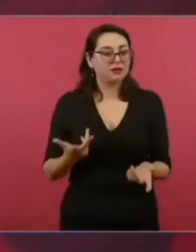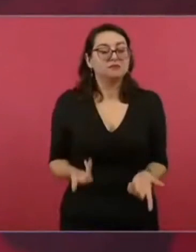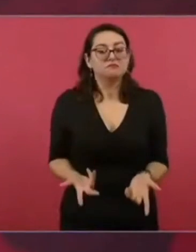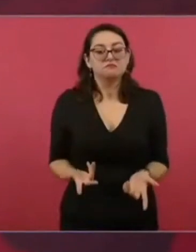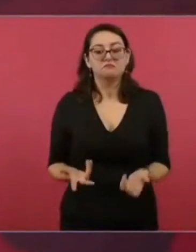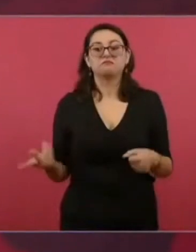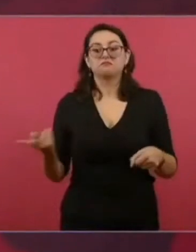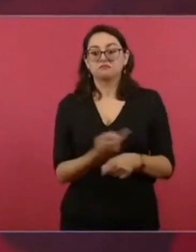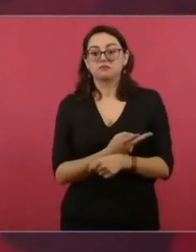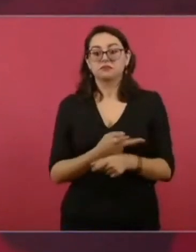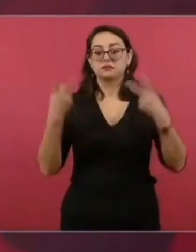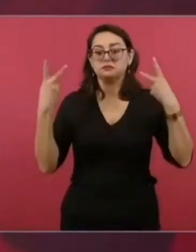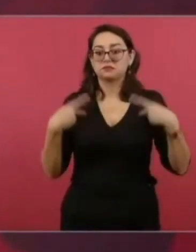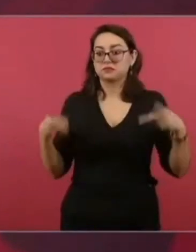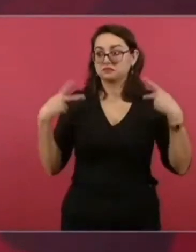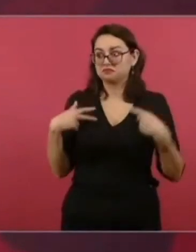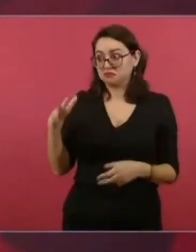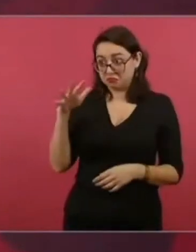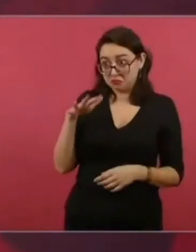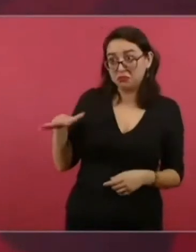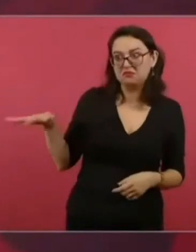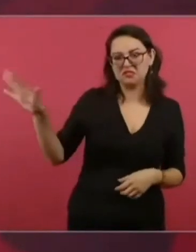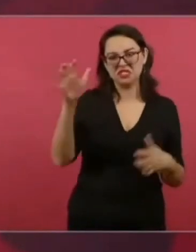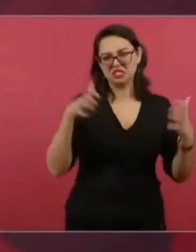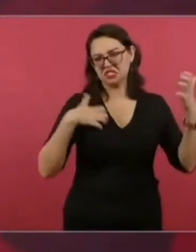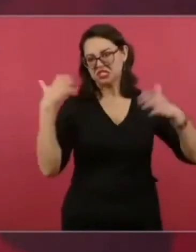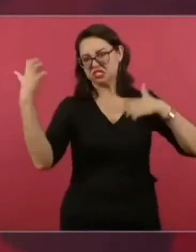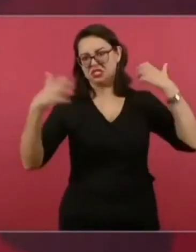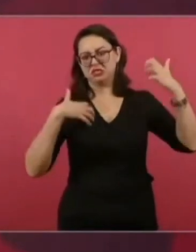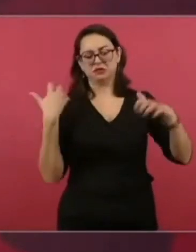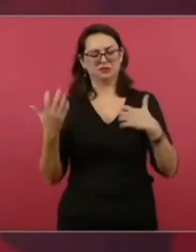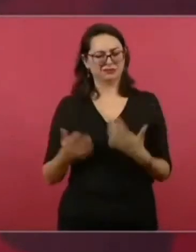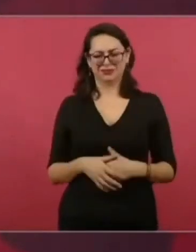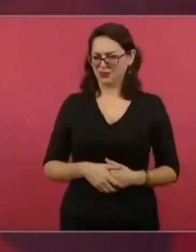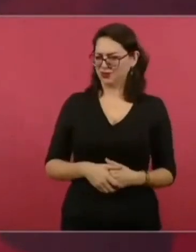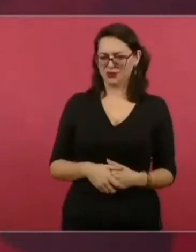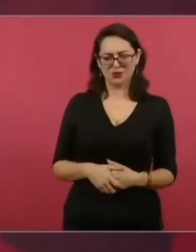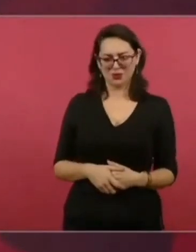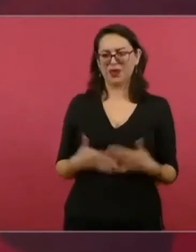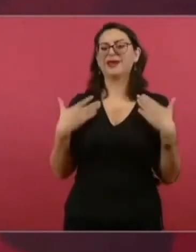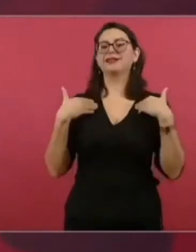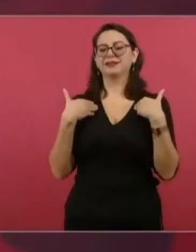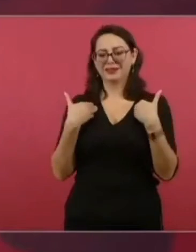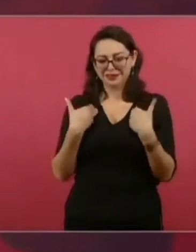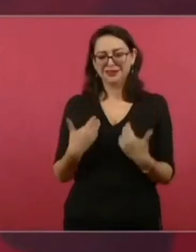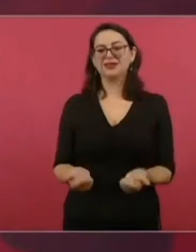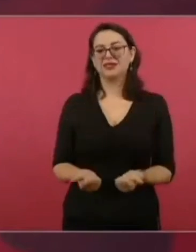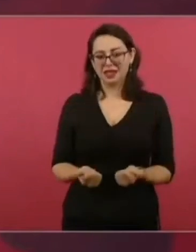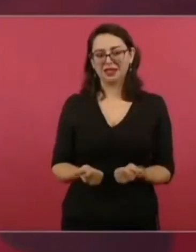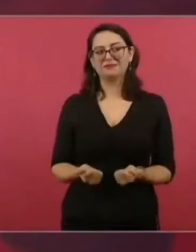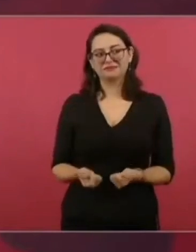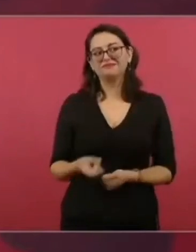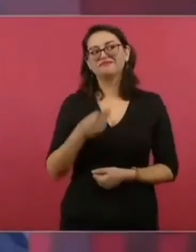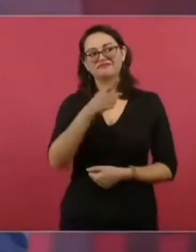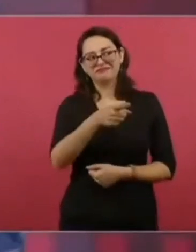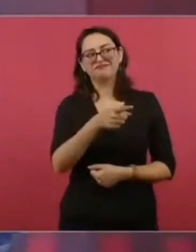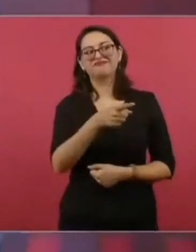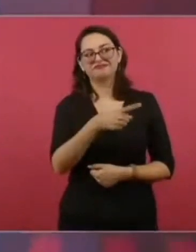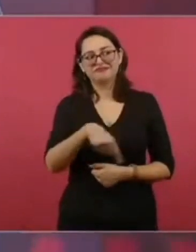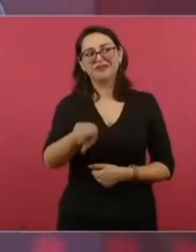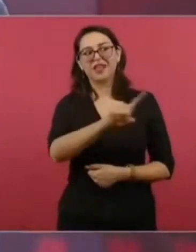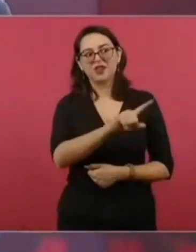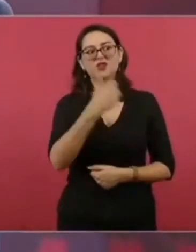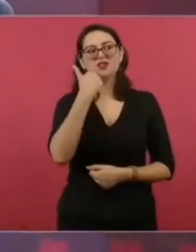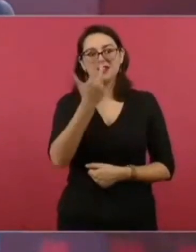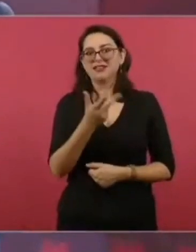Se portó muy bien, muy solidaria, muy fraterna, aguantó porque lo que querían era doblarnos,